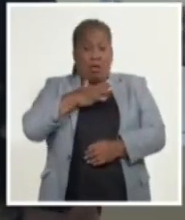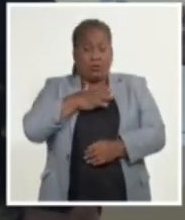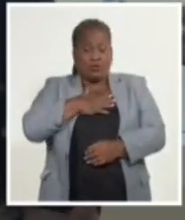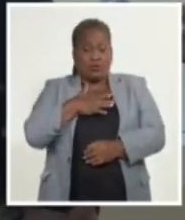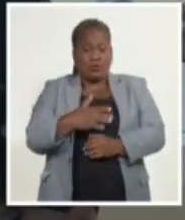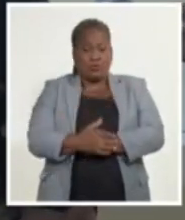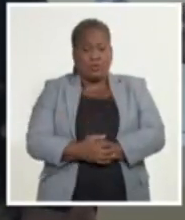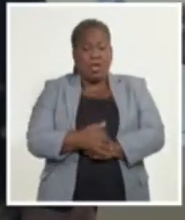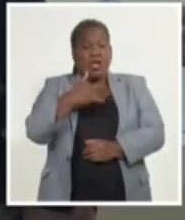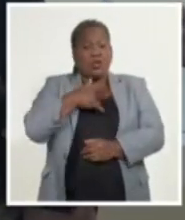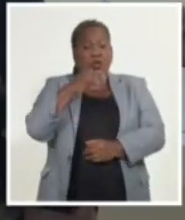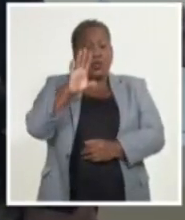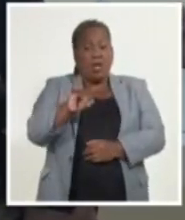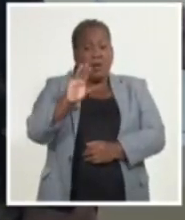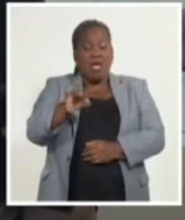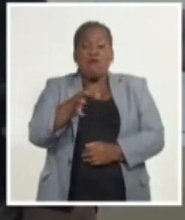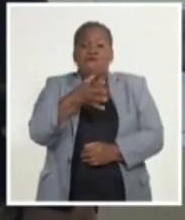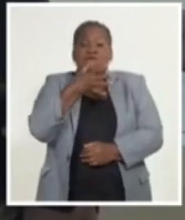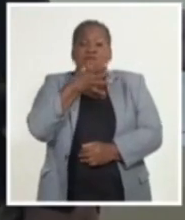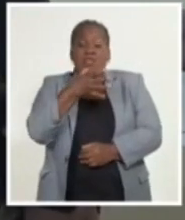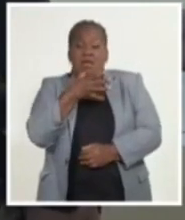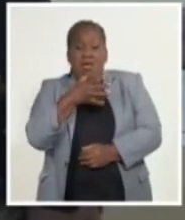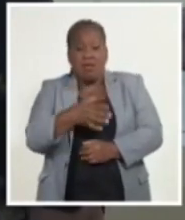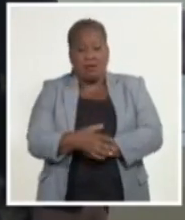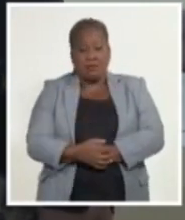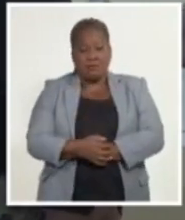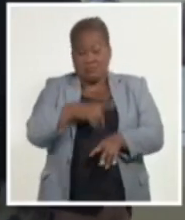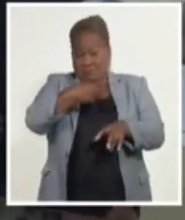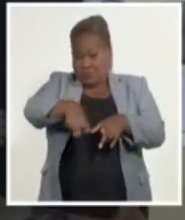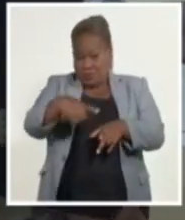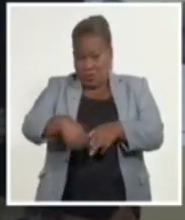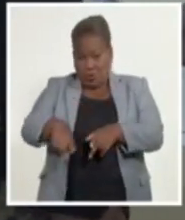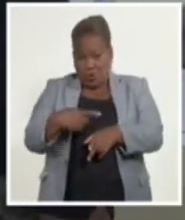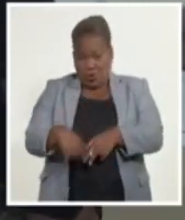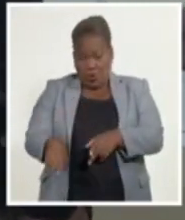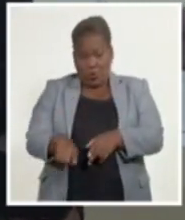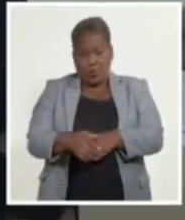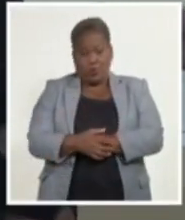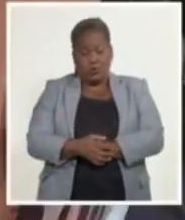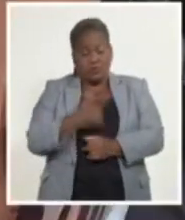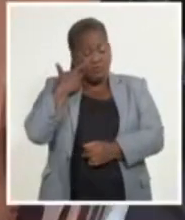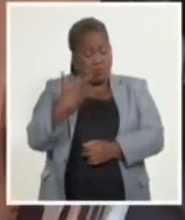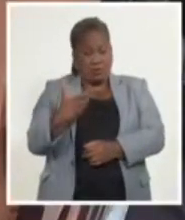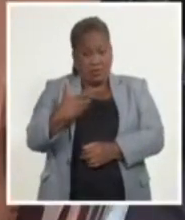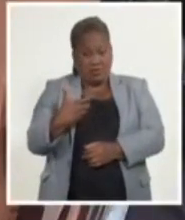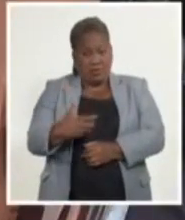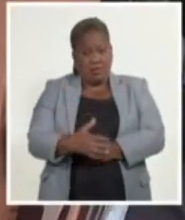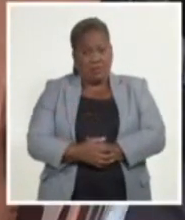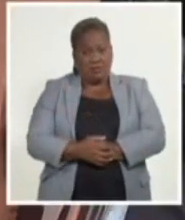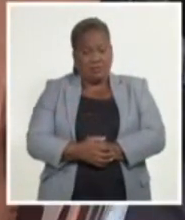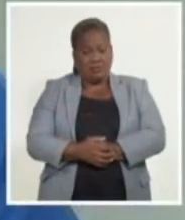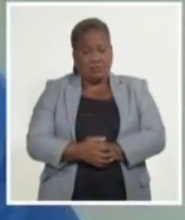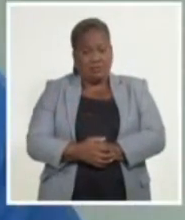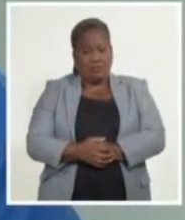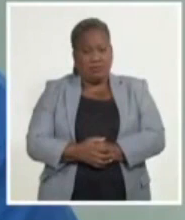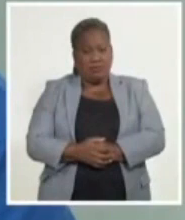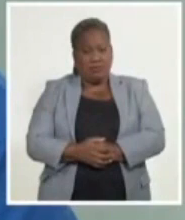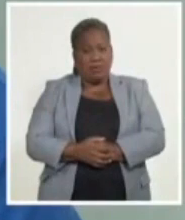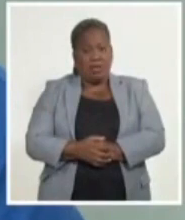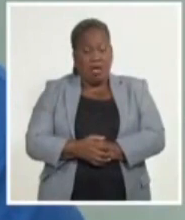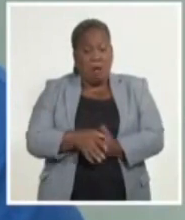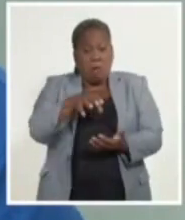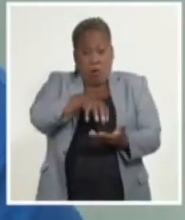concretamente a Fidel y otros no menos importantes. Por el lugar especial que